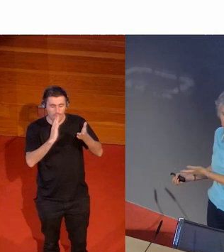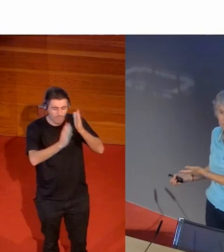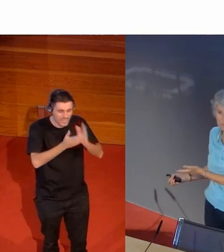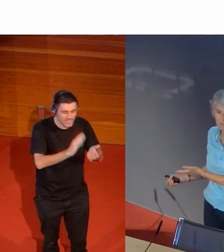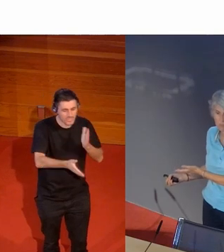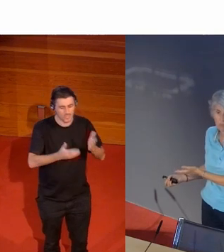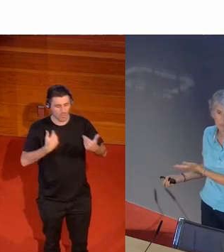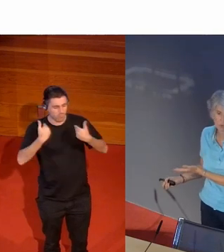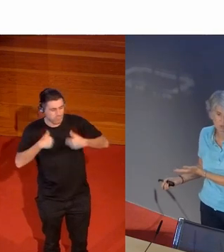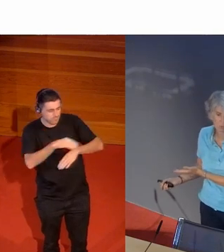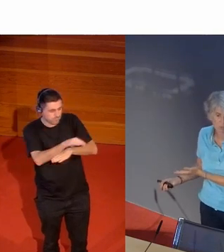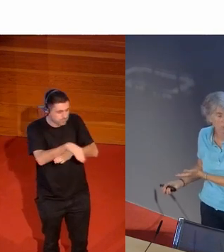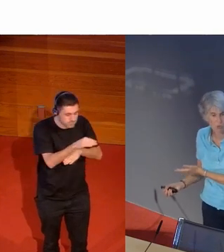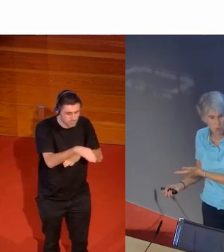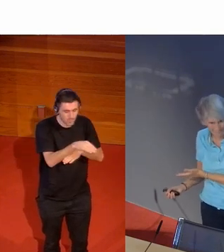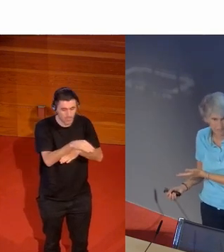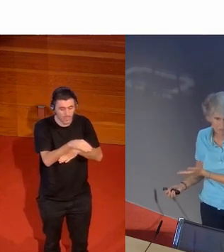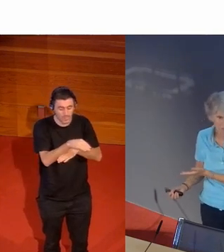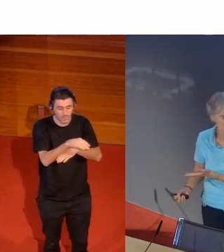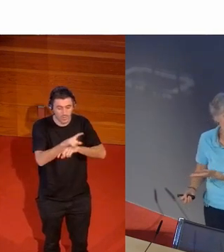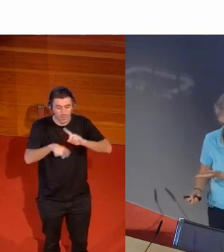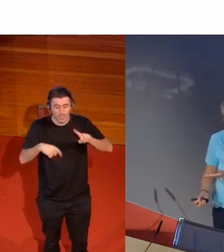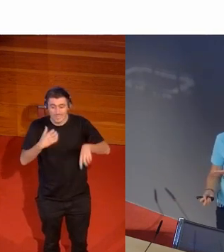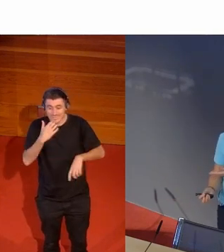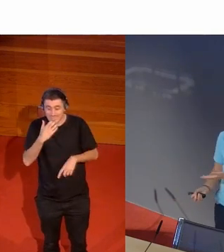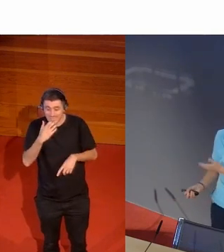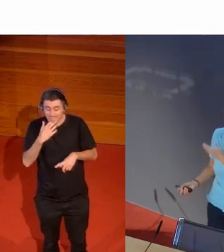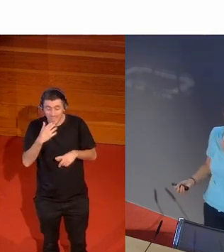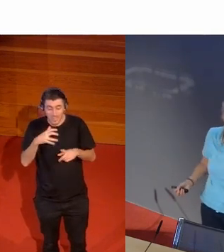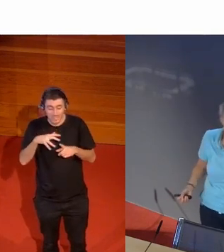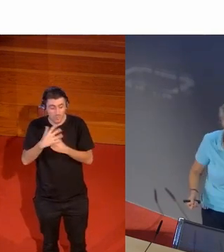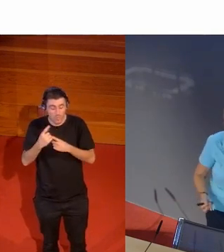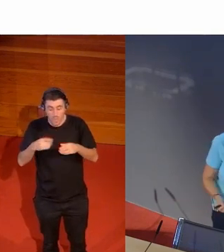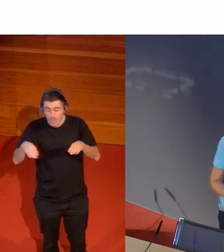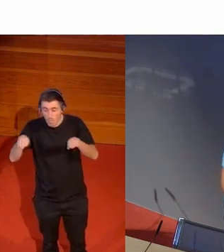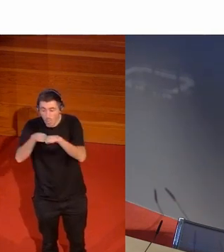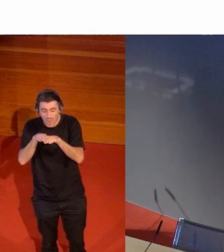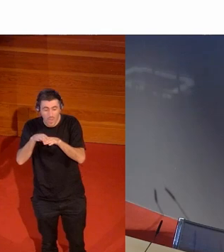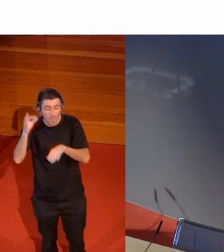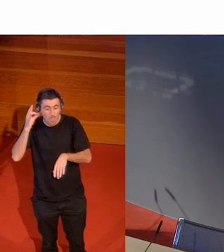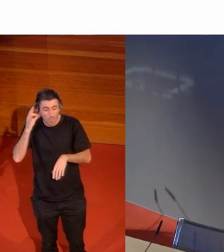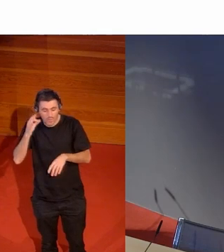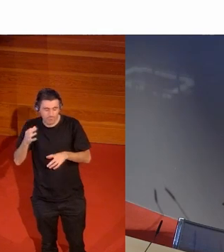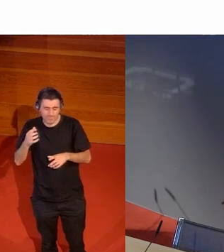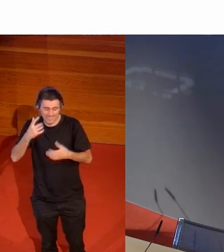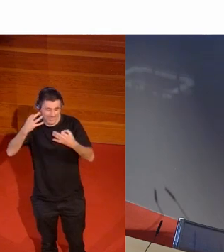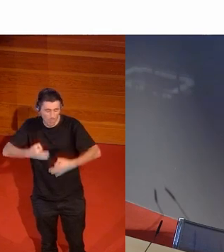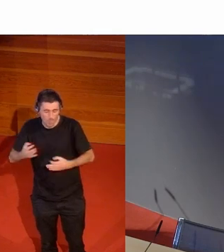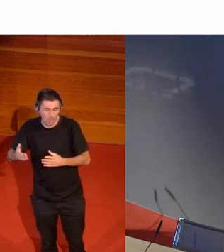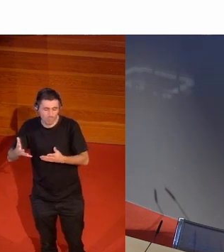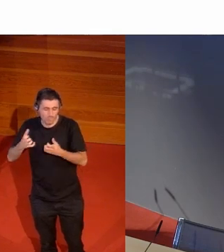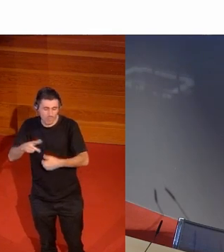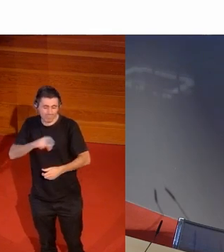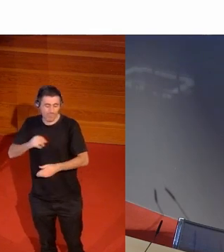lo mejor la selección femenina de fútbol hubiera conseguido un mundial mucho antes que la masculina y hubiera conseguido meterse en un mundial mucho antes que lo